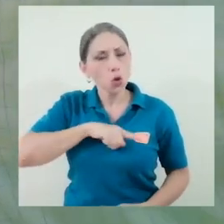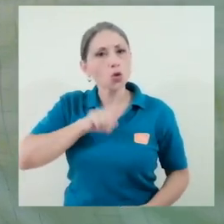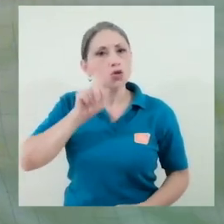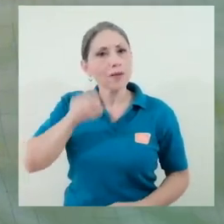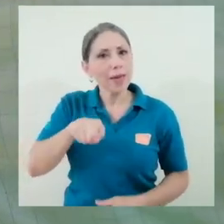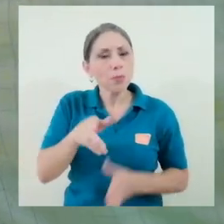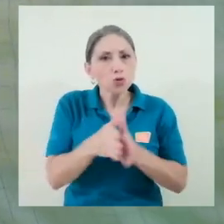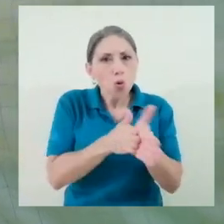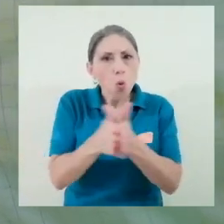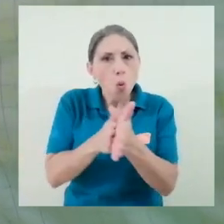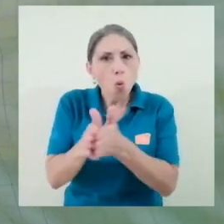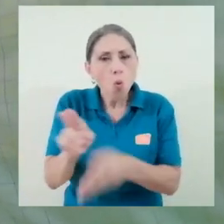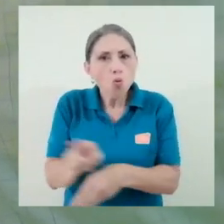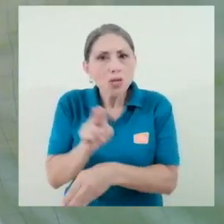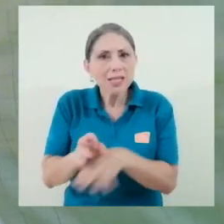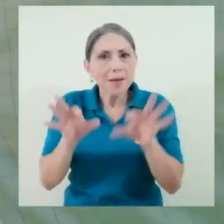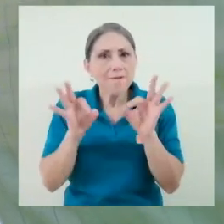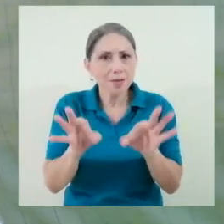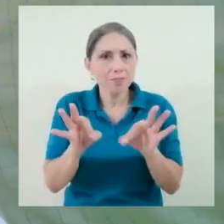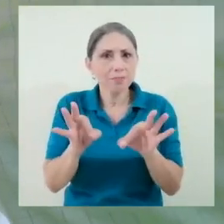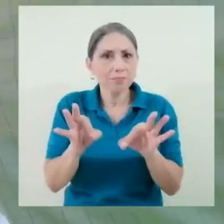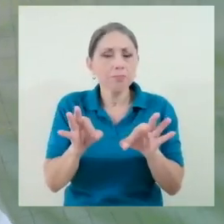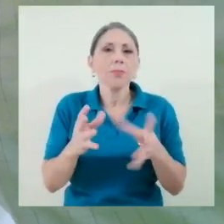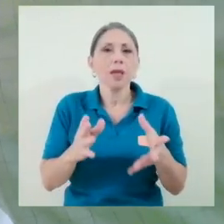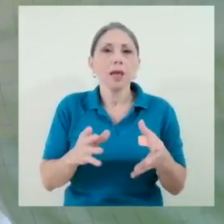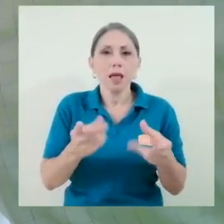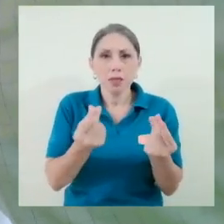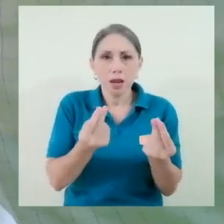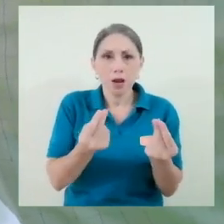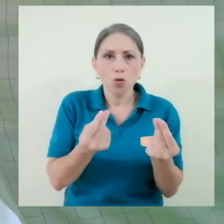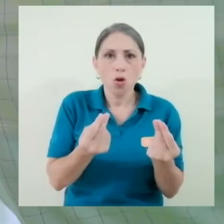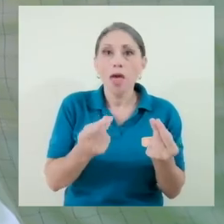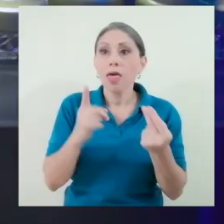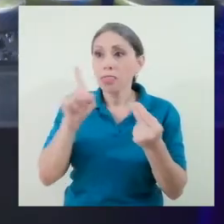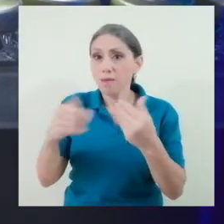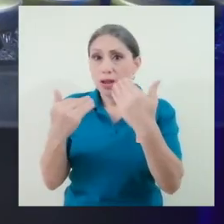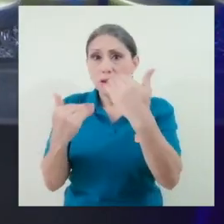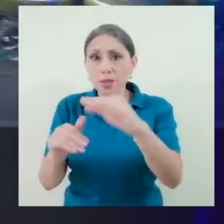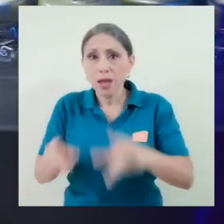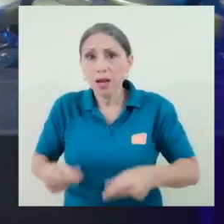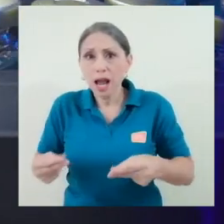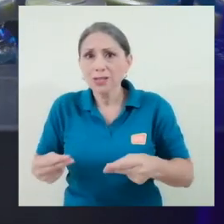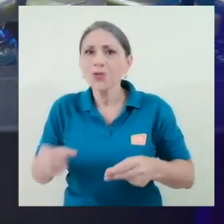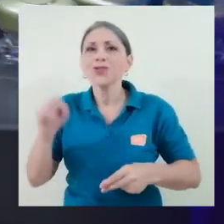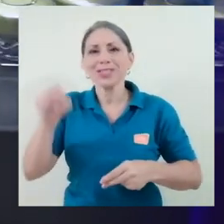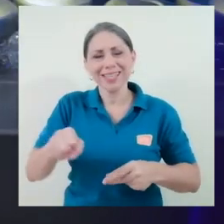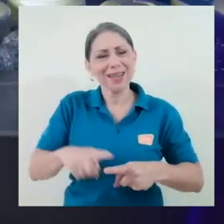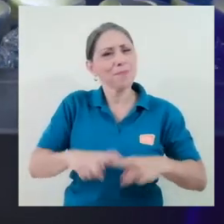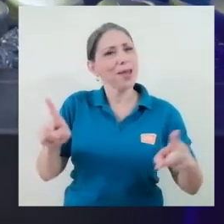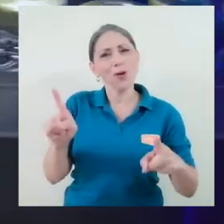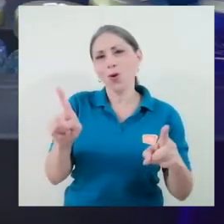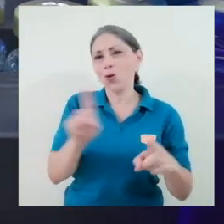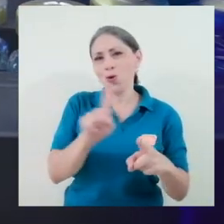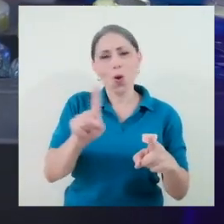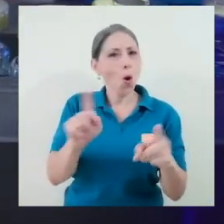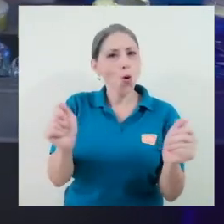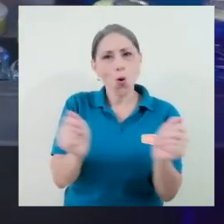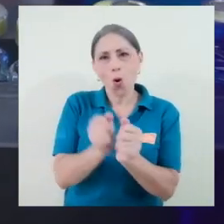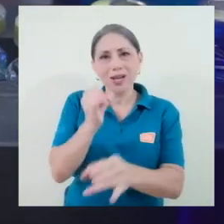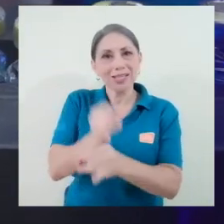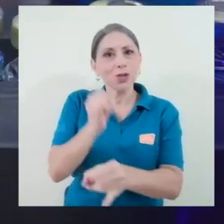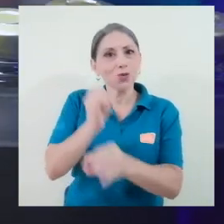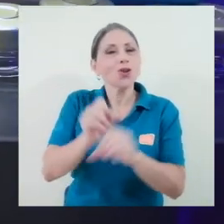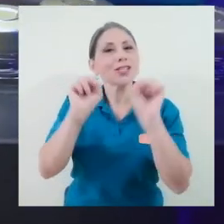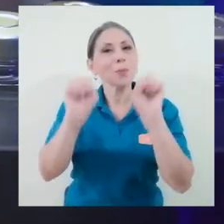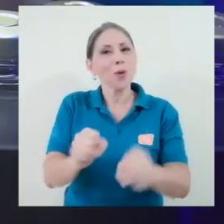público, pero no a costa de aquellas instituciones que nos pueden salvar literalmente la vida en una crisis como esta.